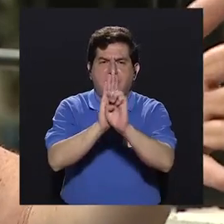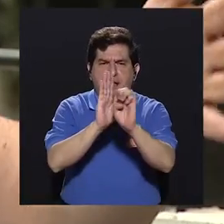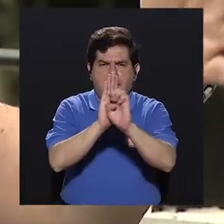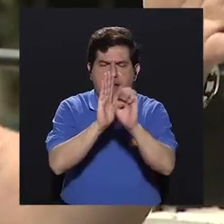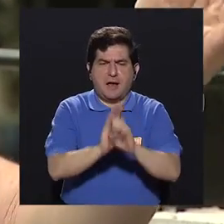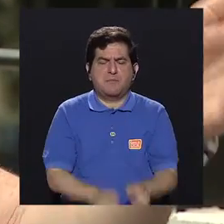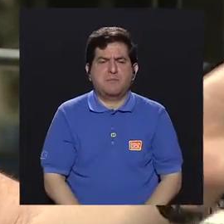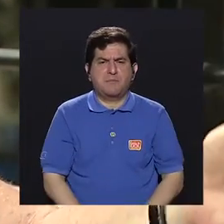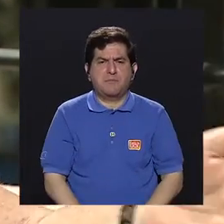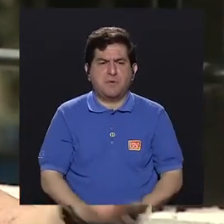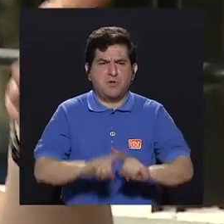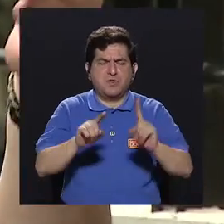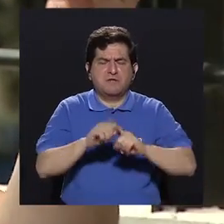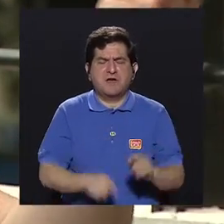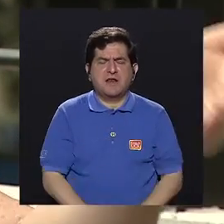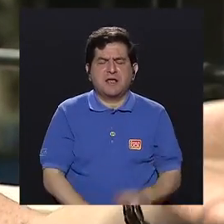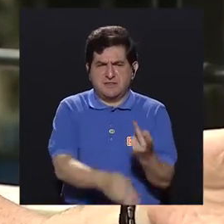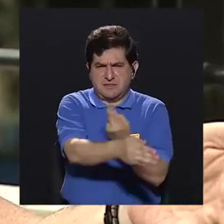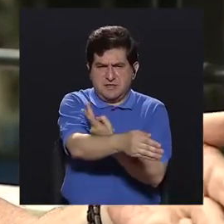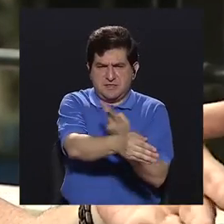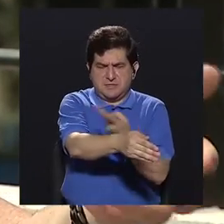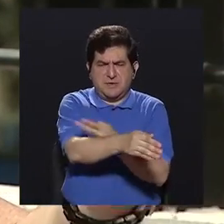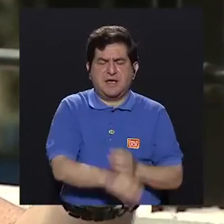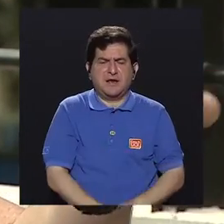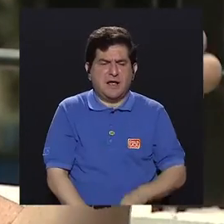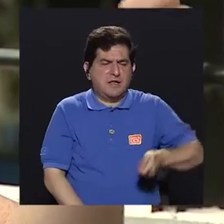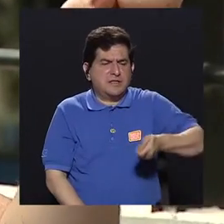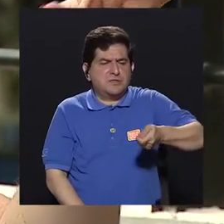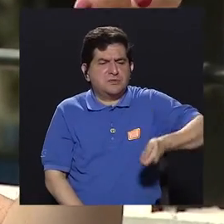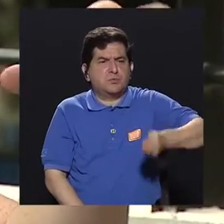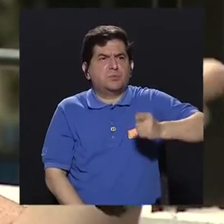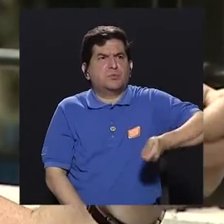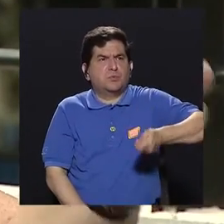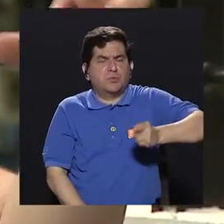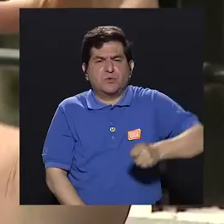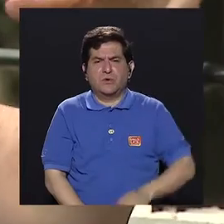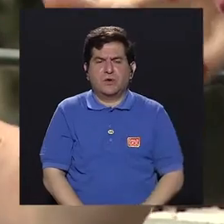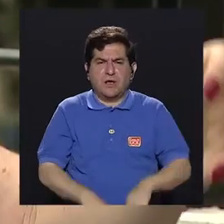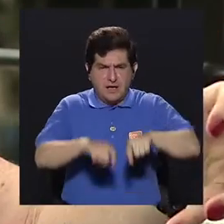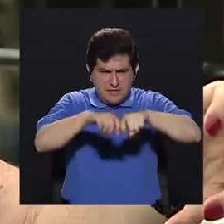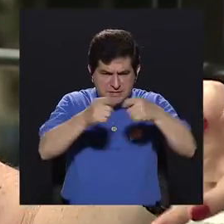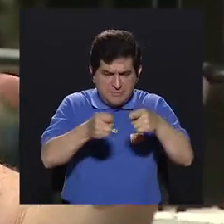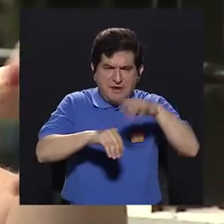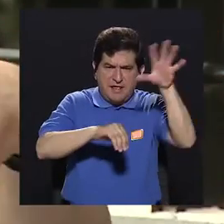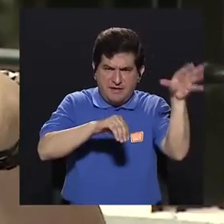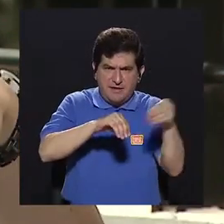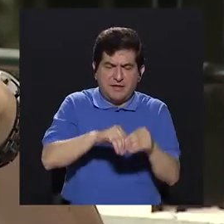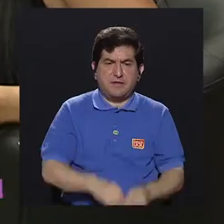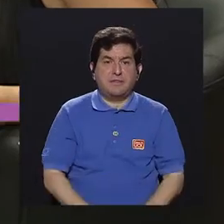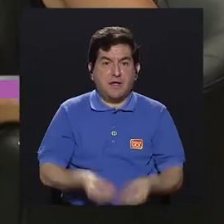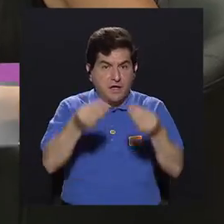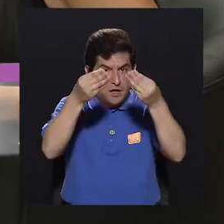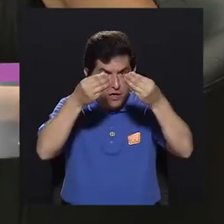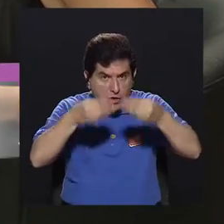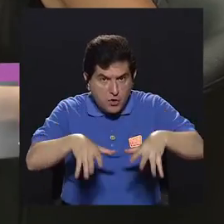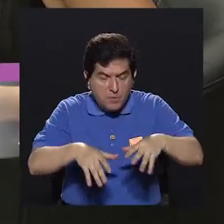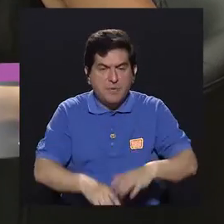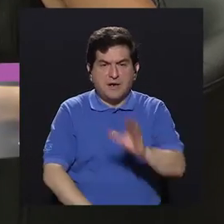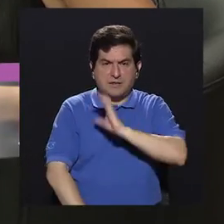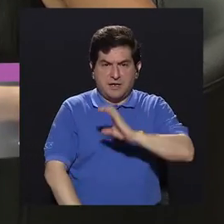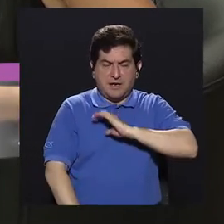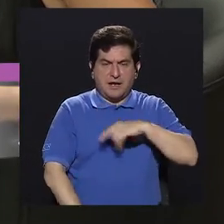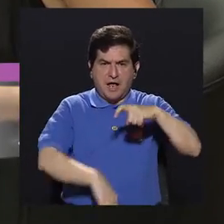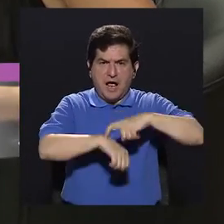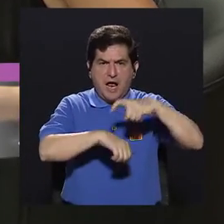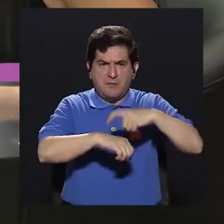ejemplo, cuando hacemos algunos vegetales salteados, ¿verdad?, la semilla quebrada, añadidas a ¿No pierdan las propiedades cuando se cocinan,